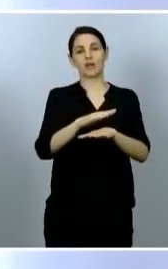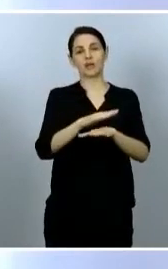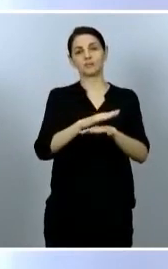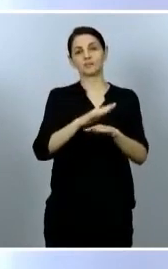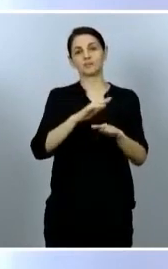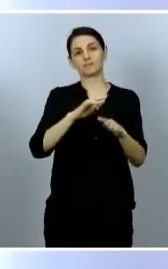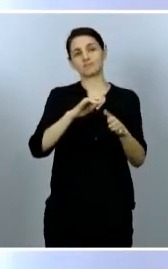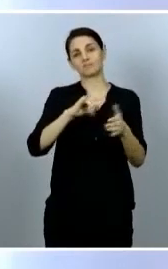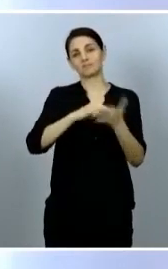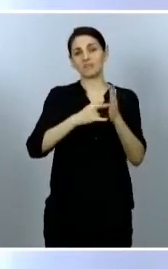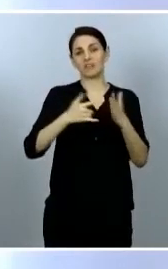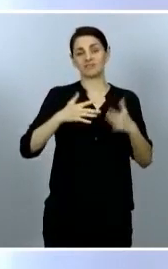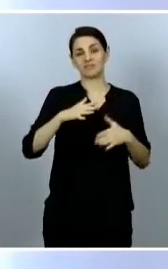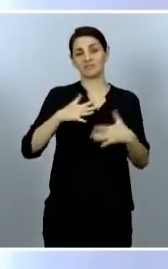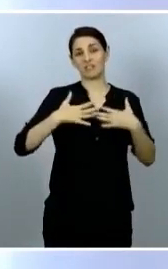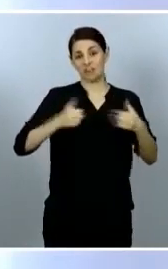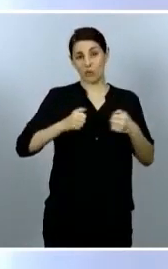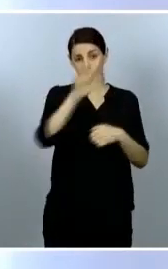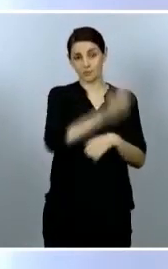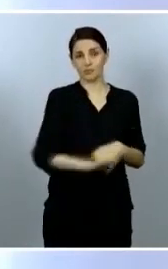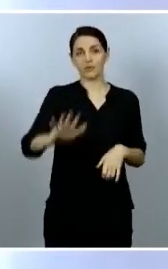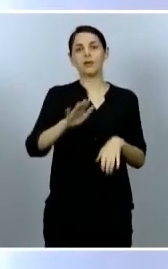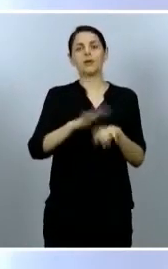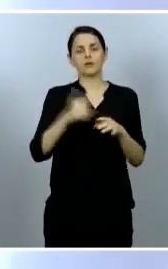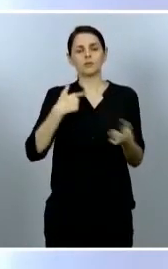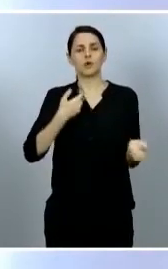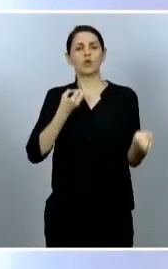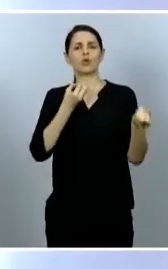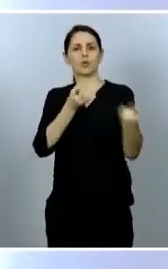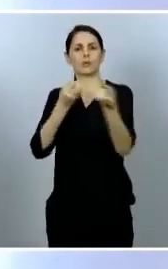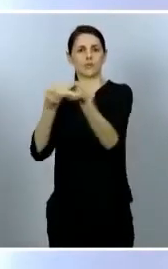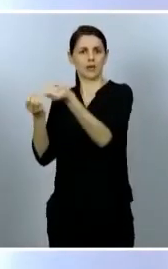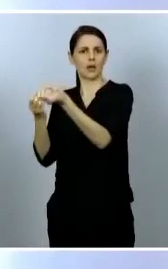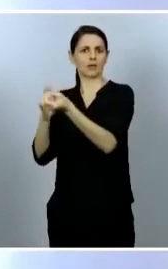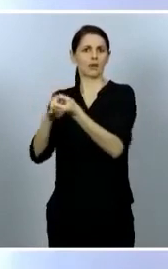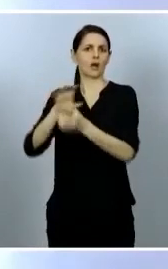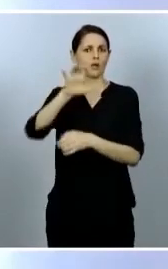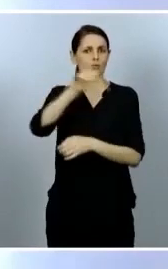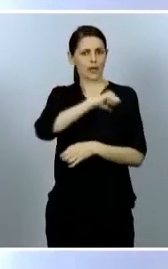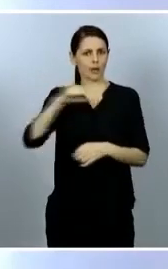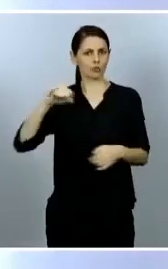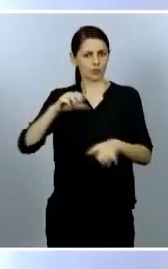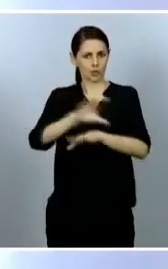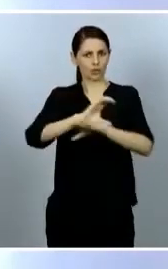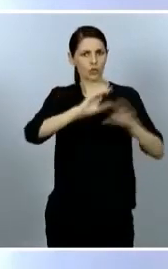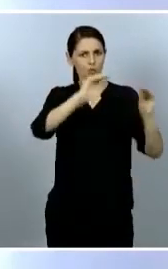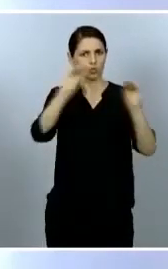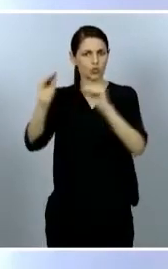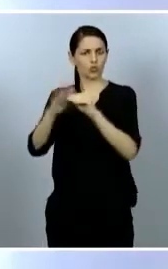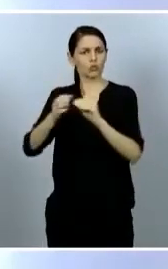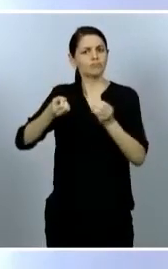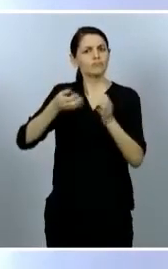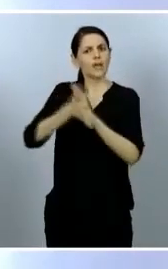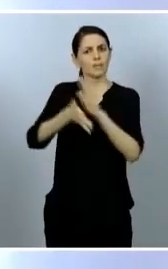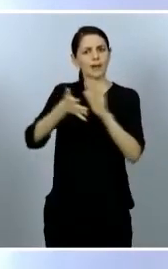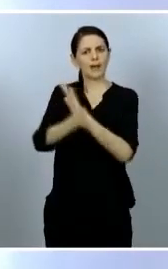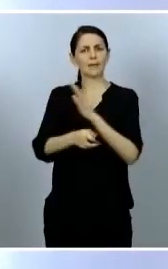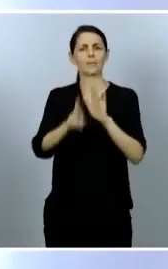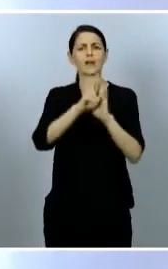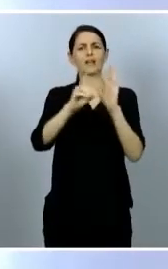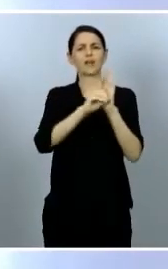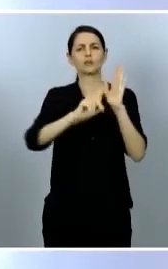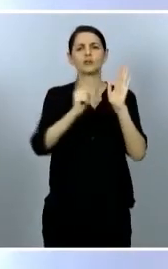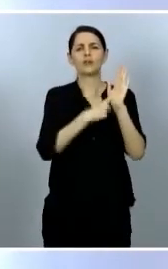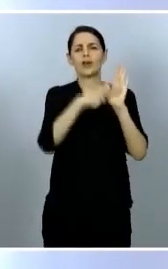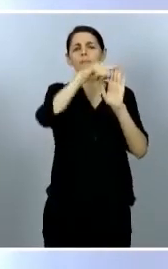este proyecto de Real Decreto Ley para que, con sus mejoras y aportaciones, podamos tener ya una versión más mejorada de la que tenemos en